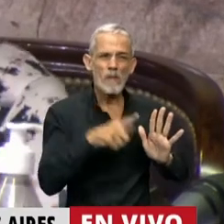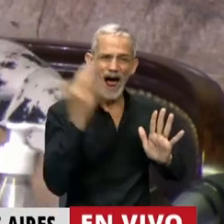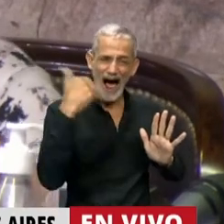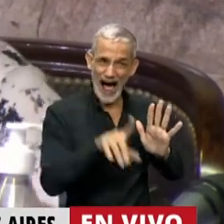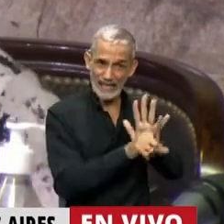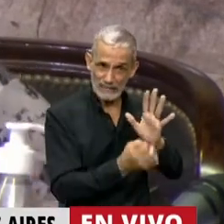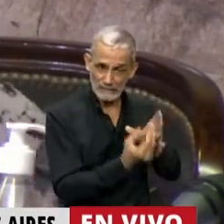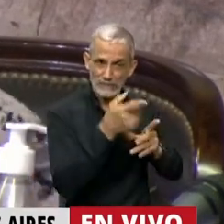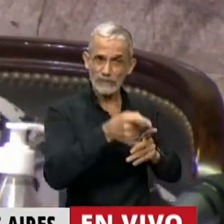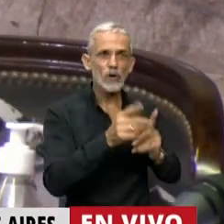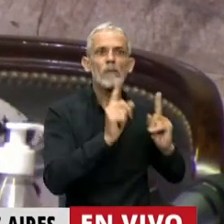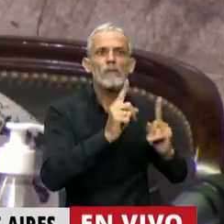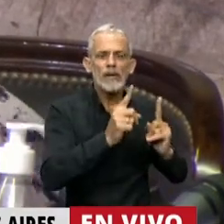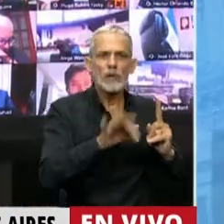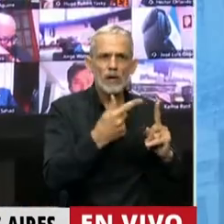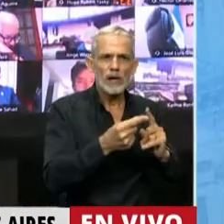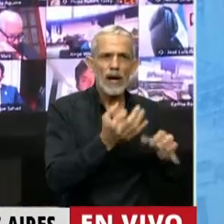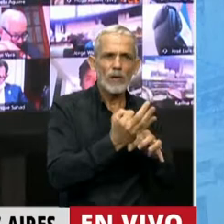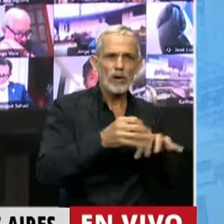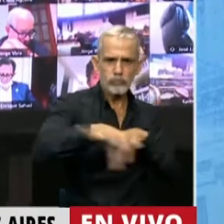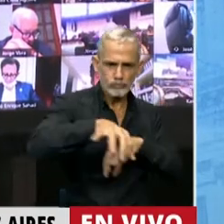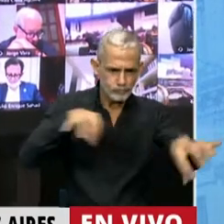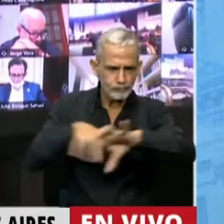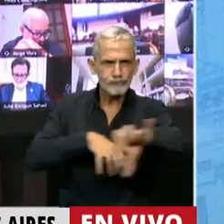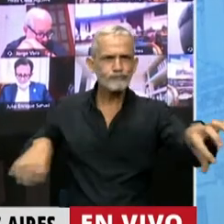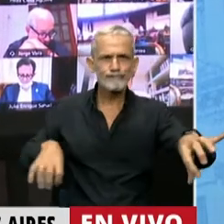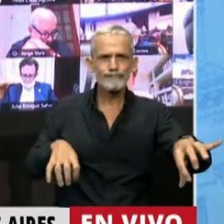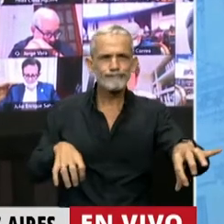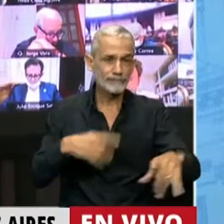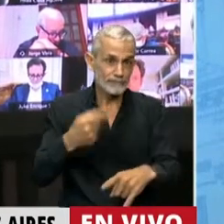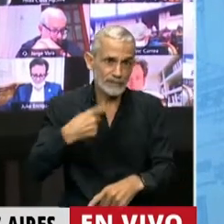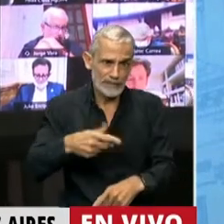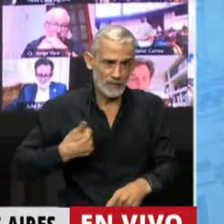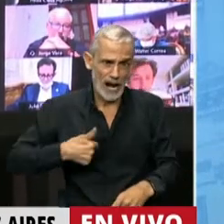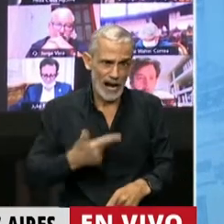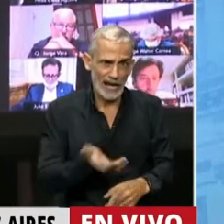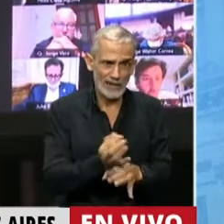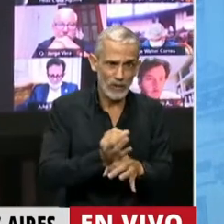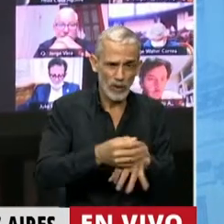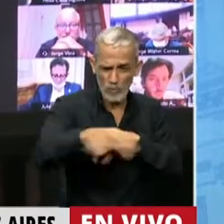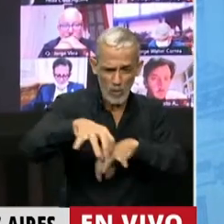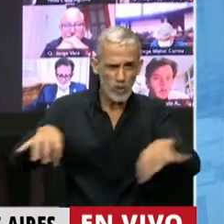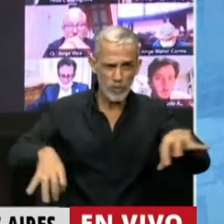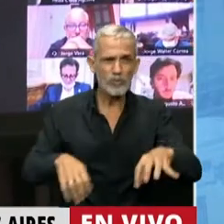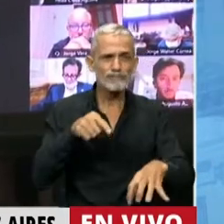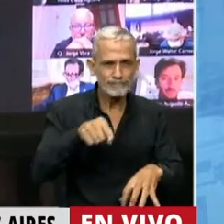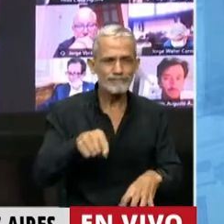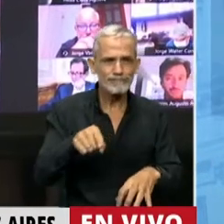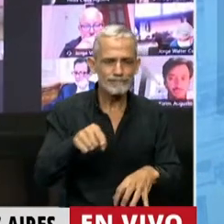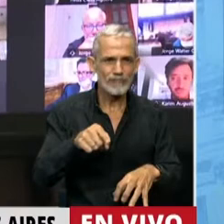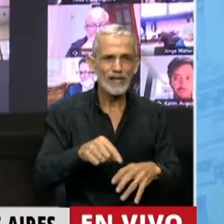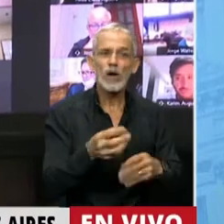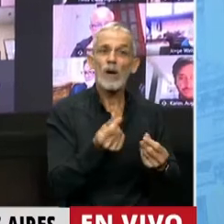se dejó en pie y por lo tanto la fragmentación educativa es una regla. Y es uno de los hechos, ese